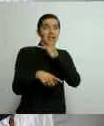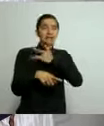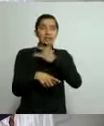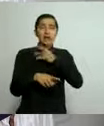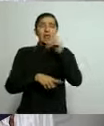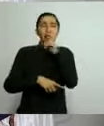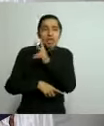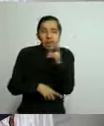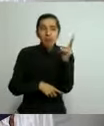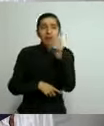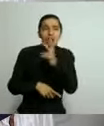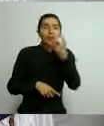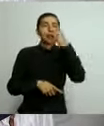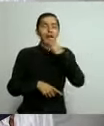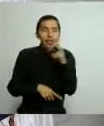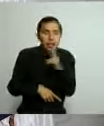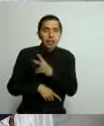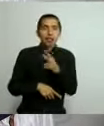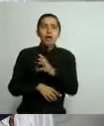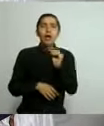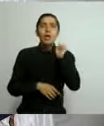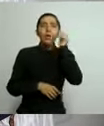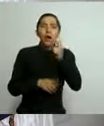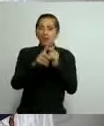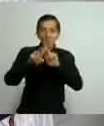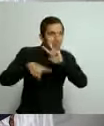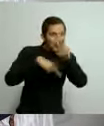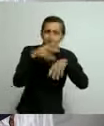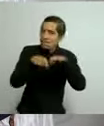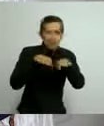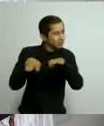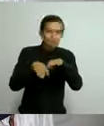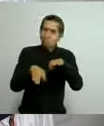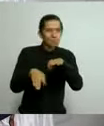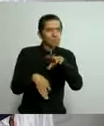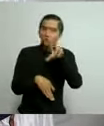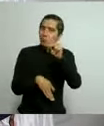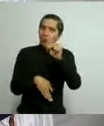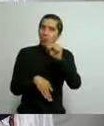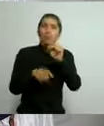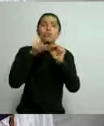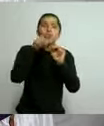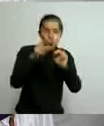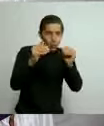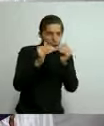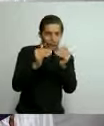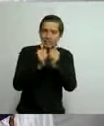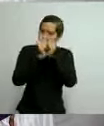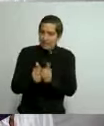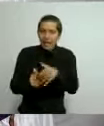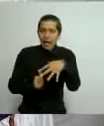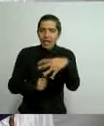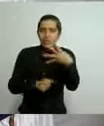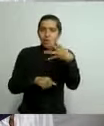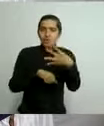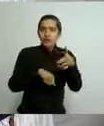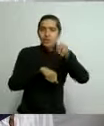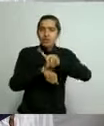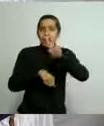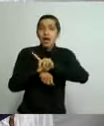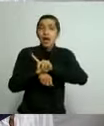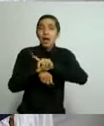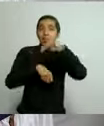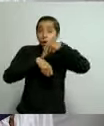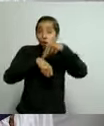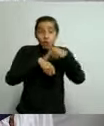respiratorio, no asistas a tu trabajo y quédate al menos 14 días en casa con supervisión